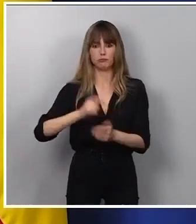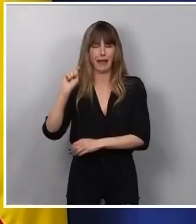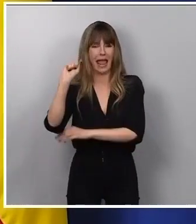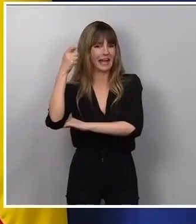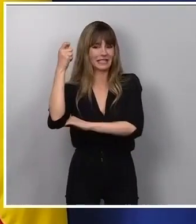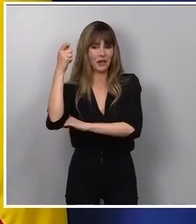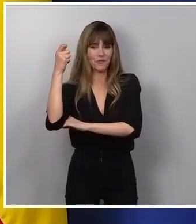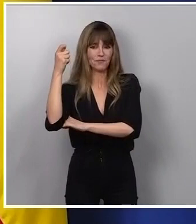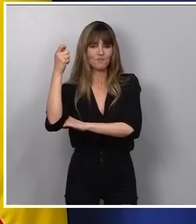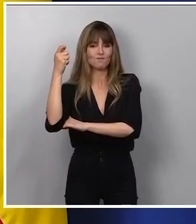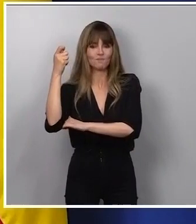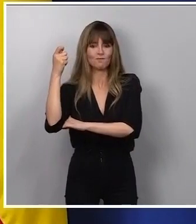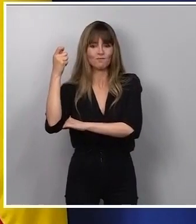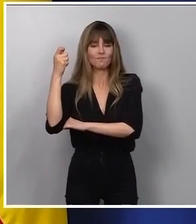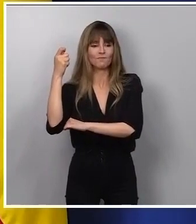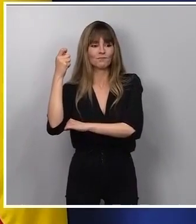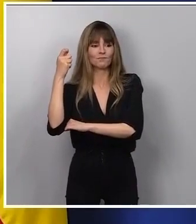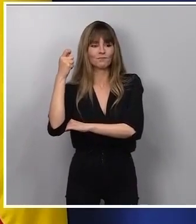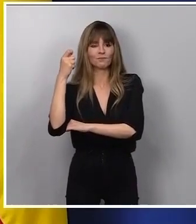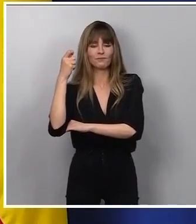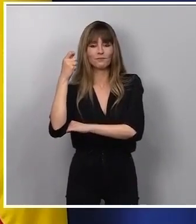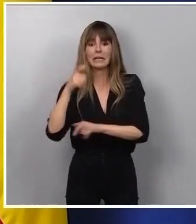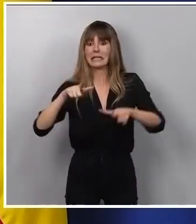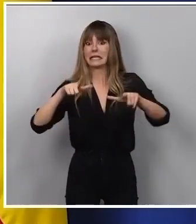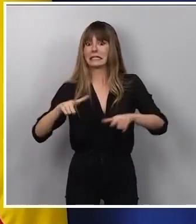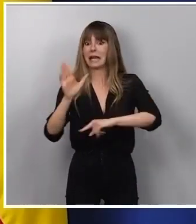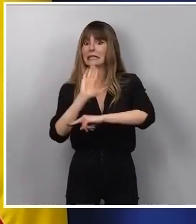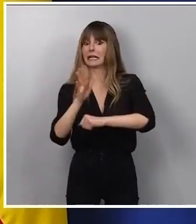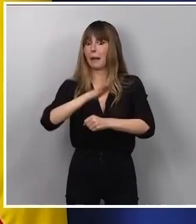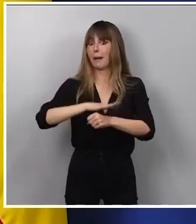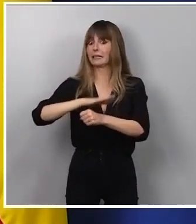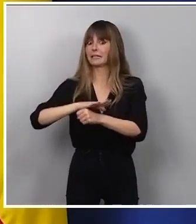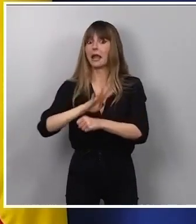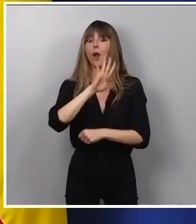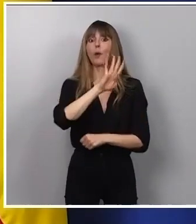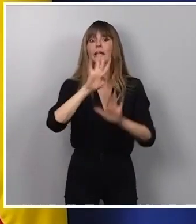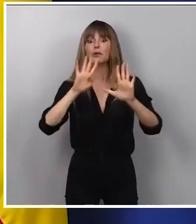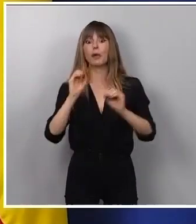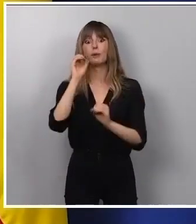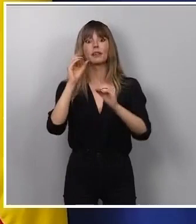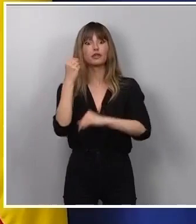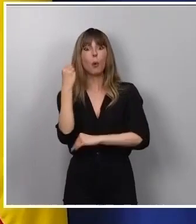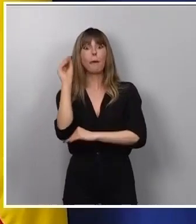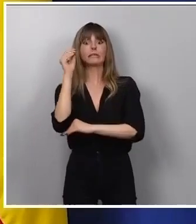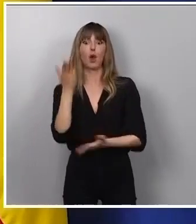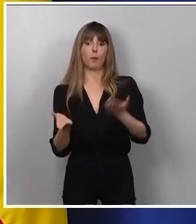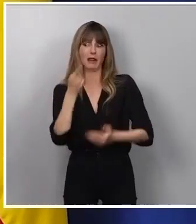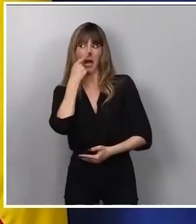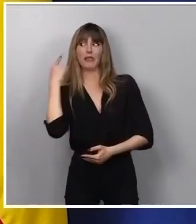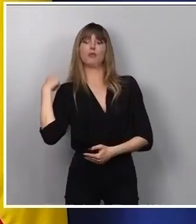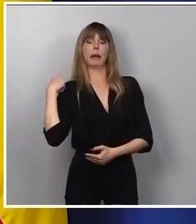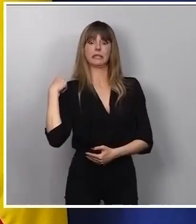éxito. Aumentó la presencia en las salas de cine los martes un 49% en relación al año anterior,